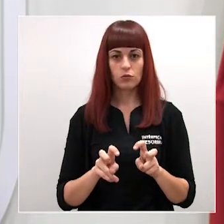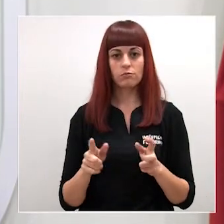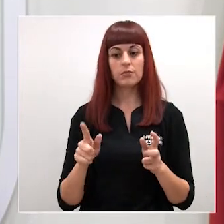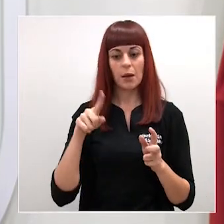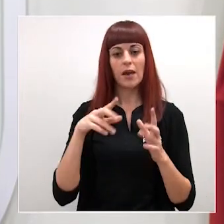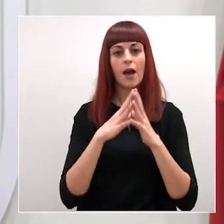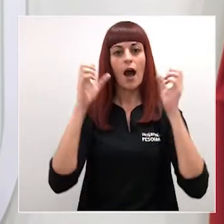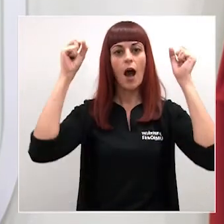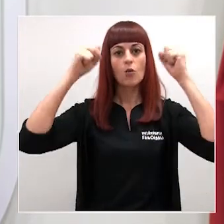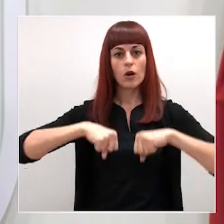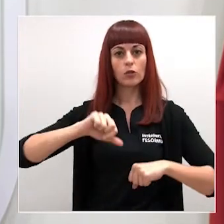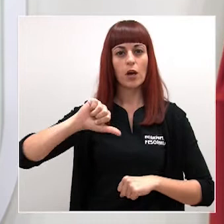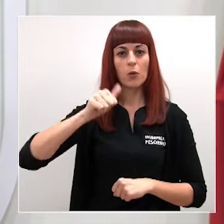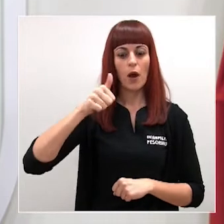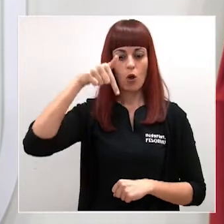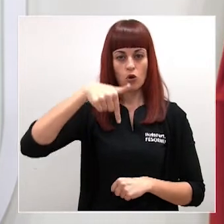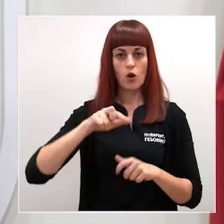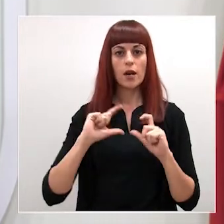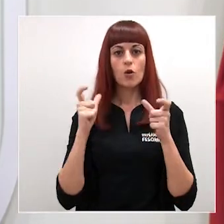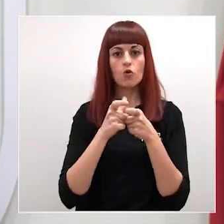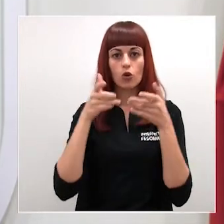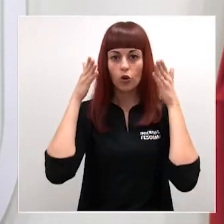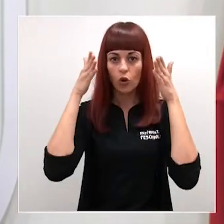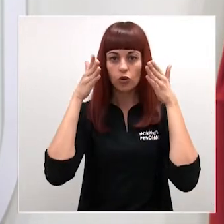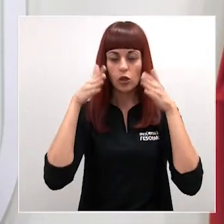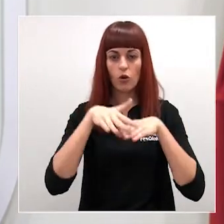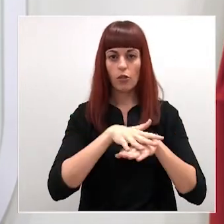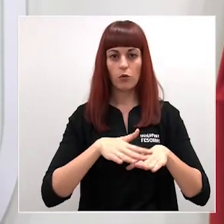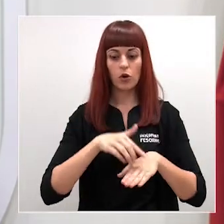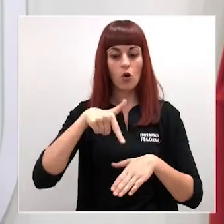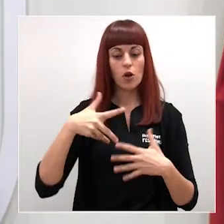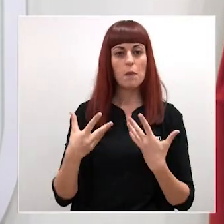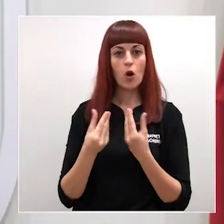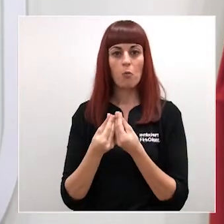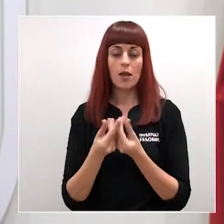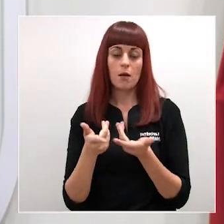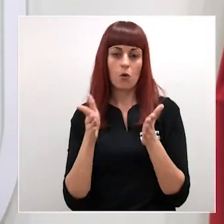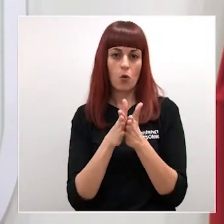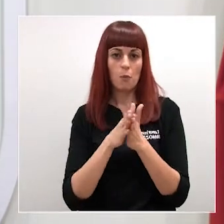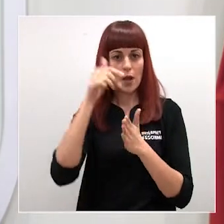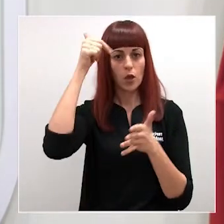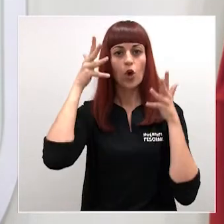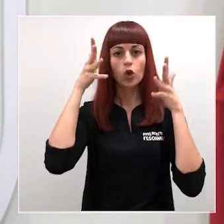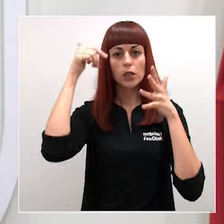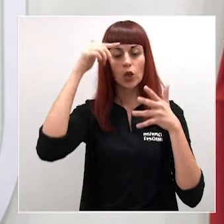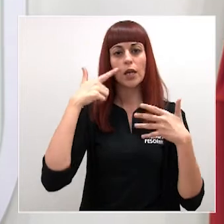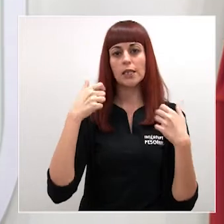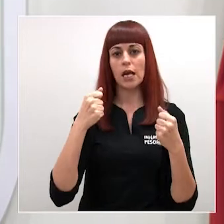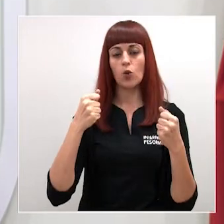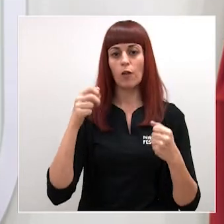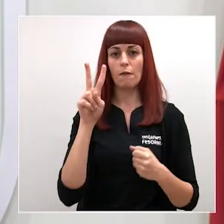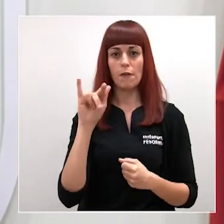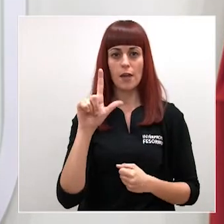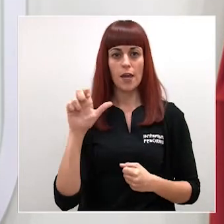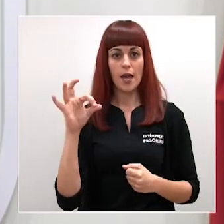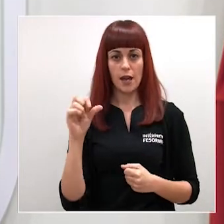de los acuerdos aprobados hoy en la reunión del Consejo de Gobierno. Hoy me acompaña una vez más mi compañero el consejero de Salud, Manuel Villegas,